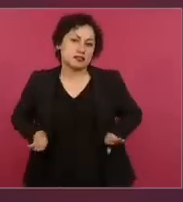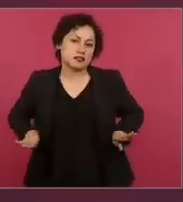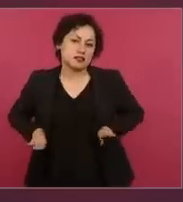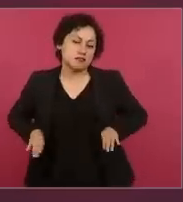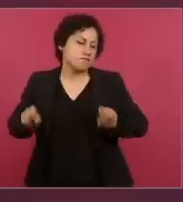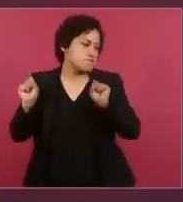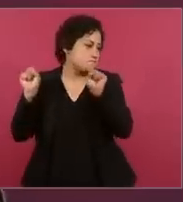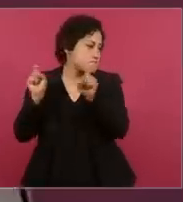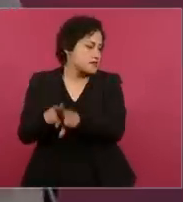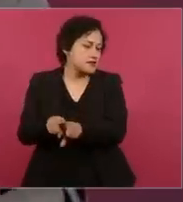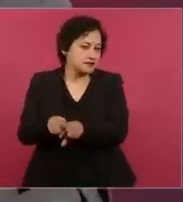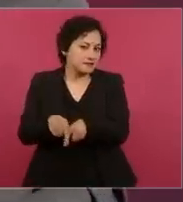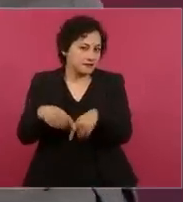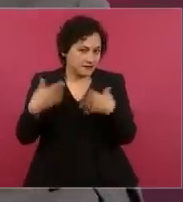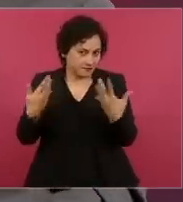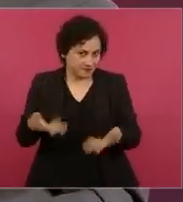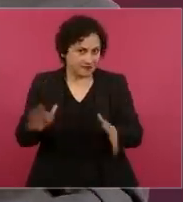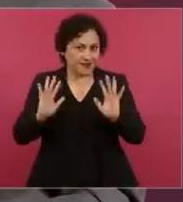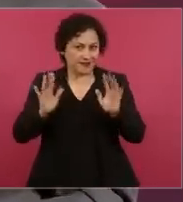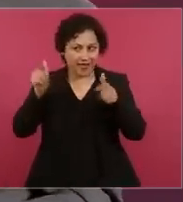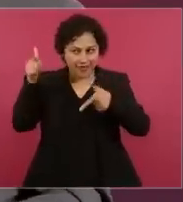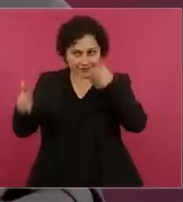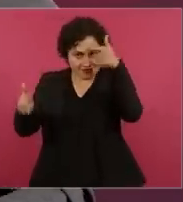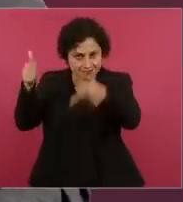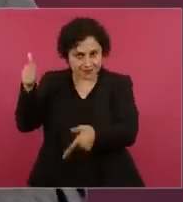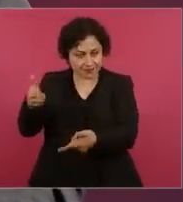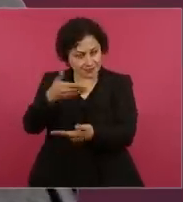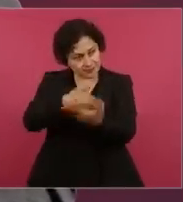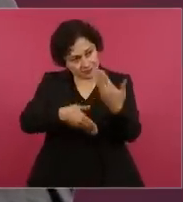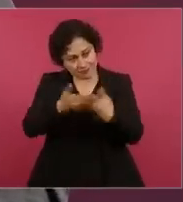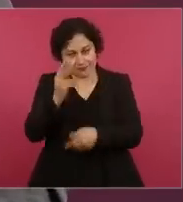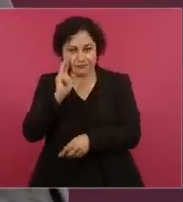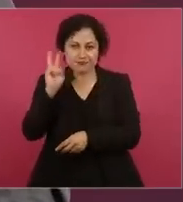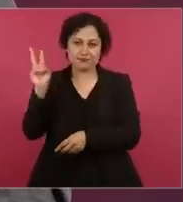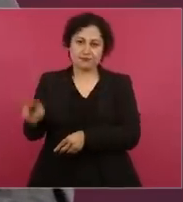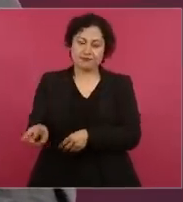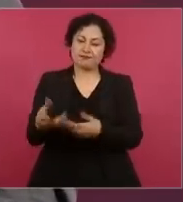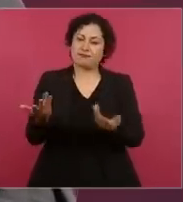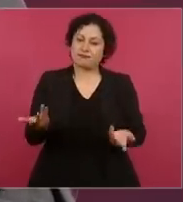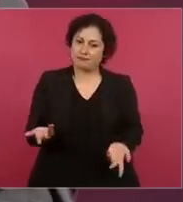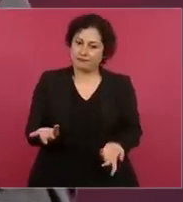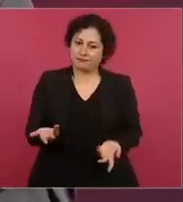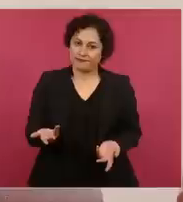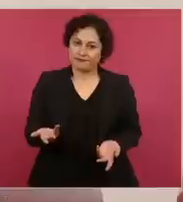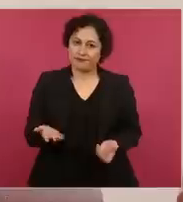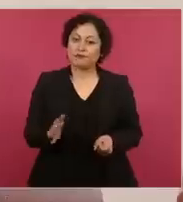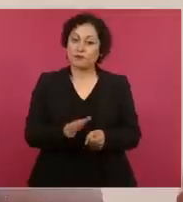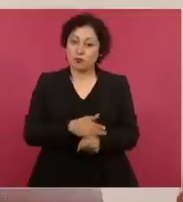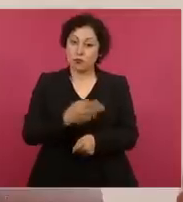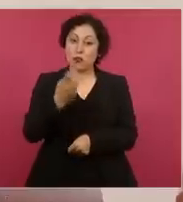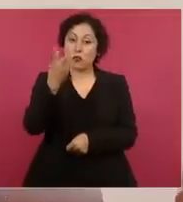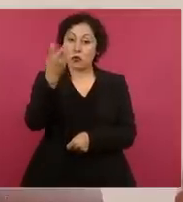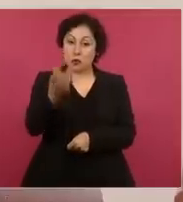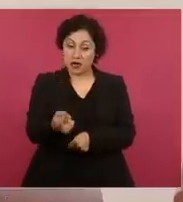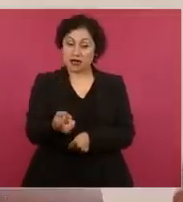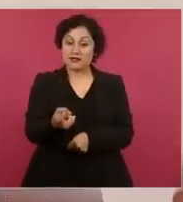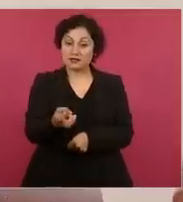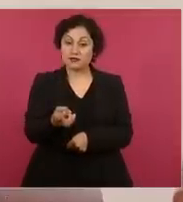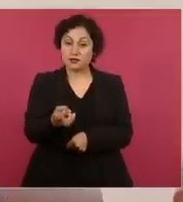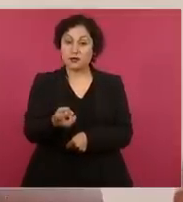Entonces, ayuda mucho el que haya transparencia,